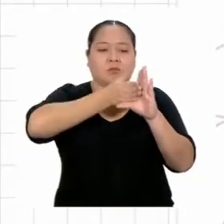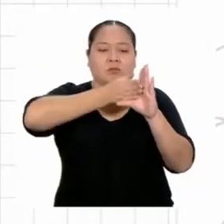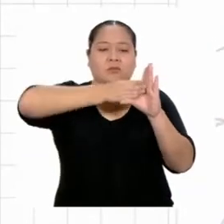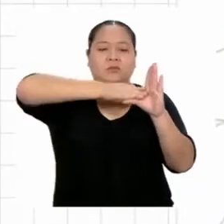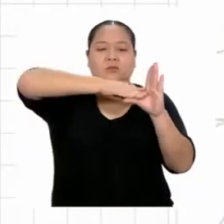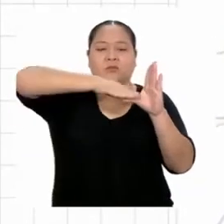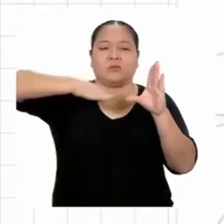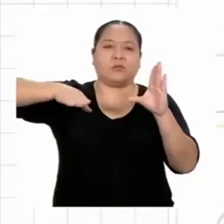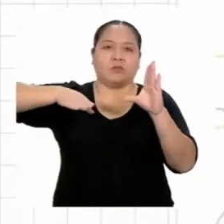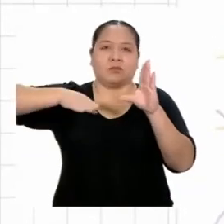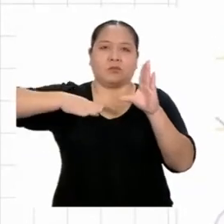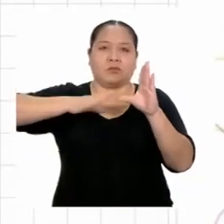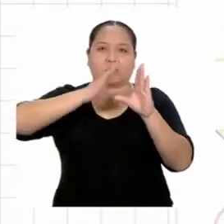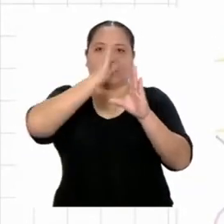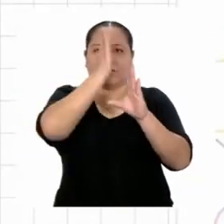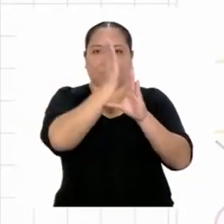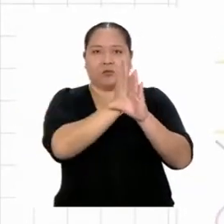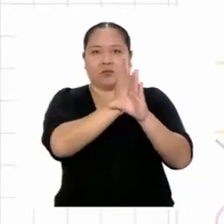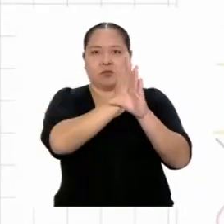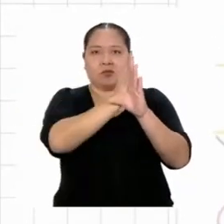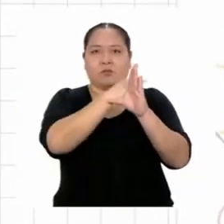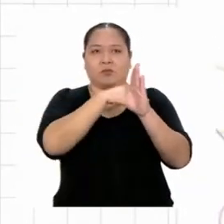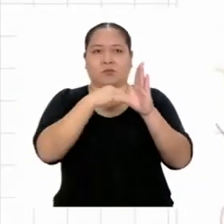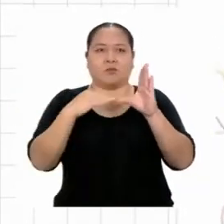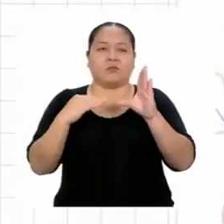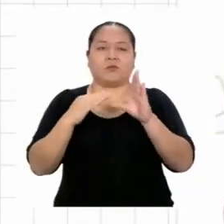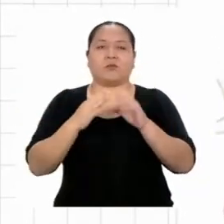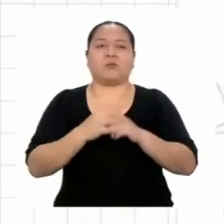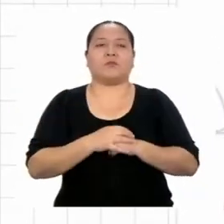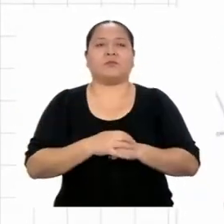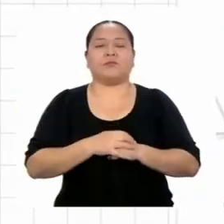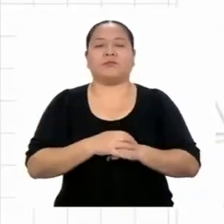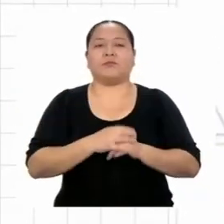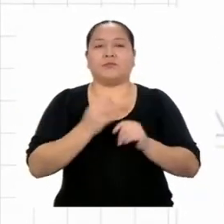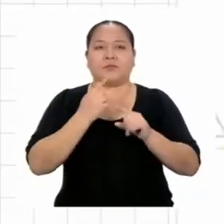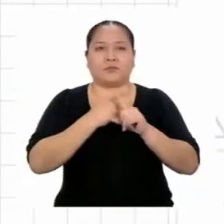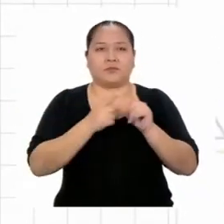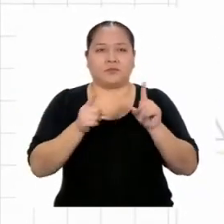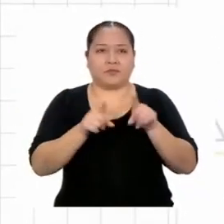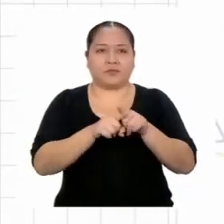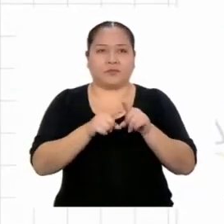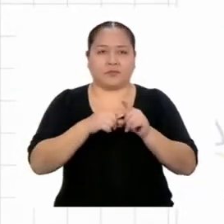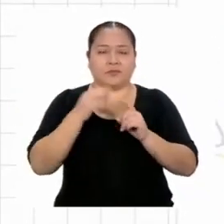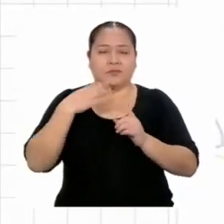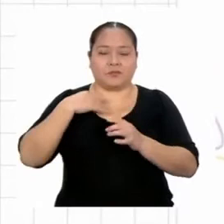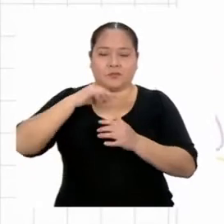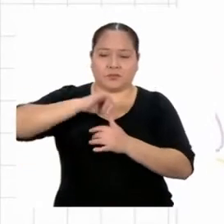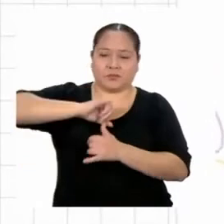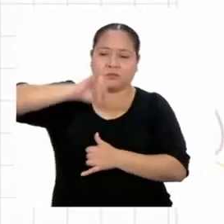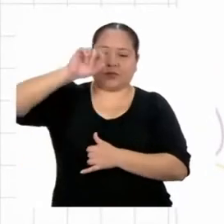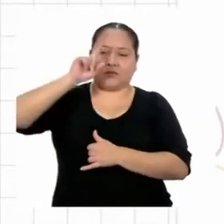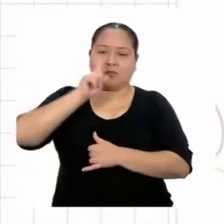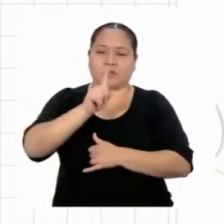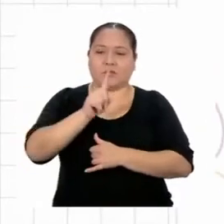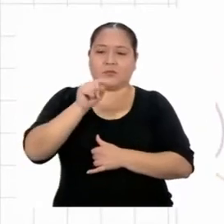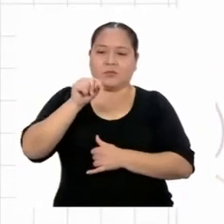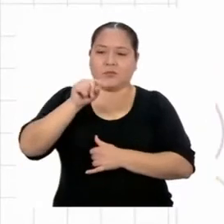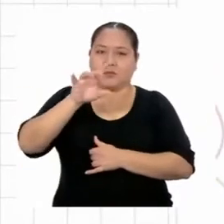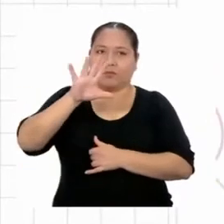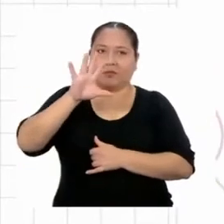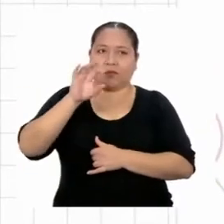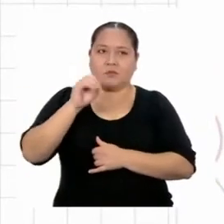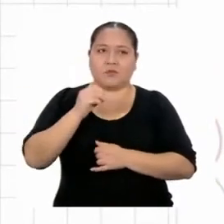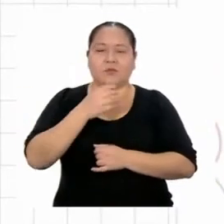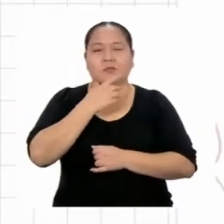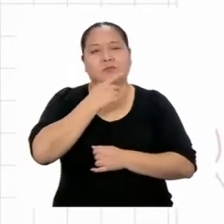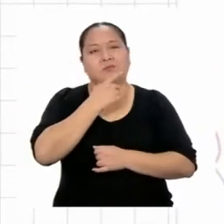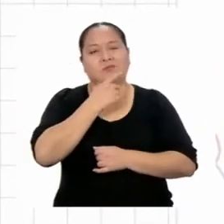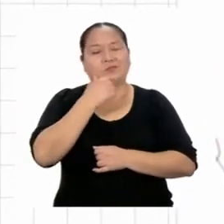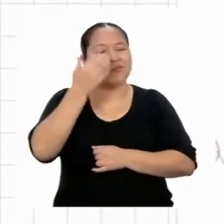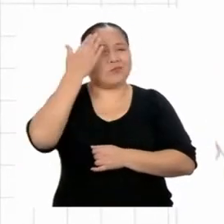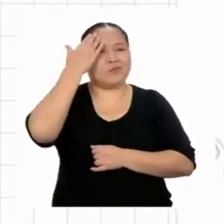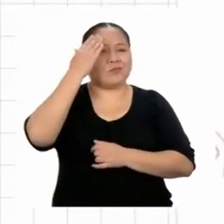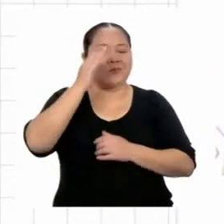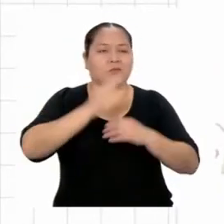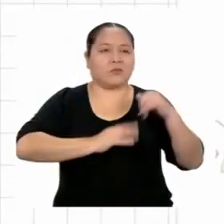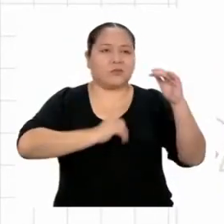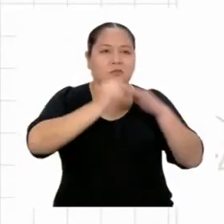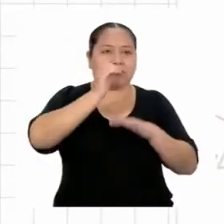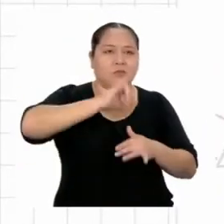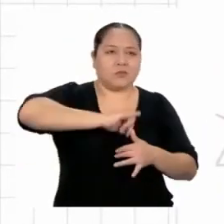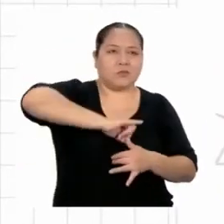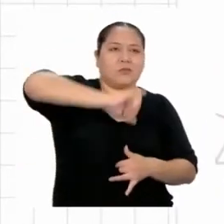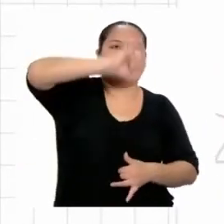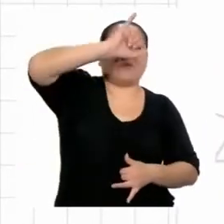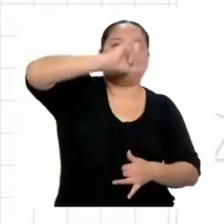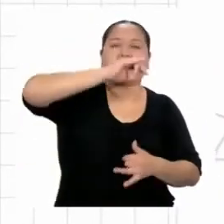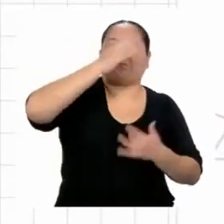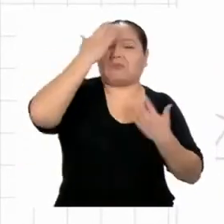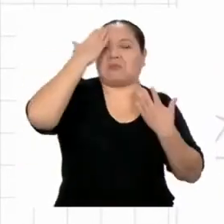perpendicular que intersecta el piso. Además, se mitalla, que es un metro cincuenta, pero no tengo idea de cuánto mide